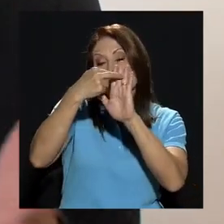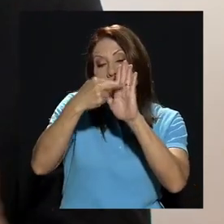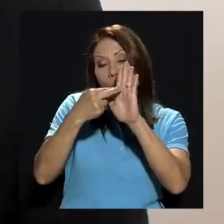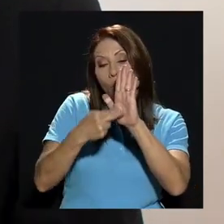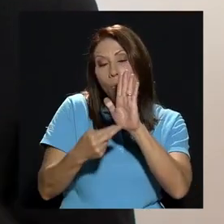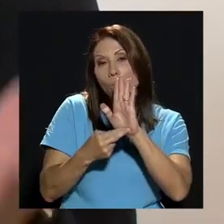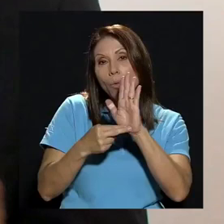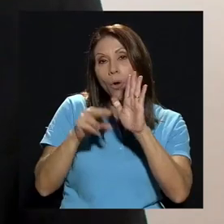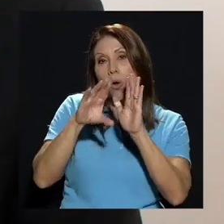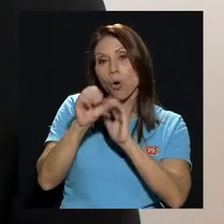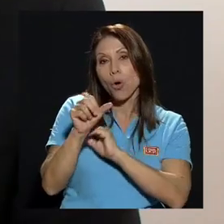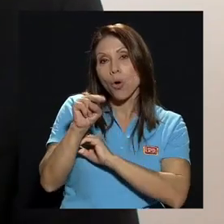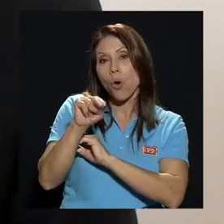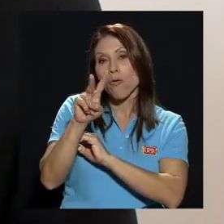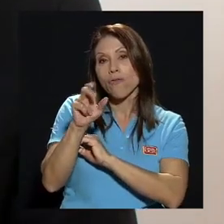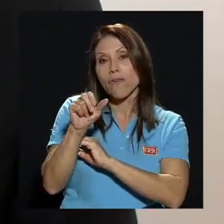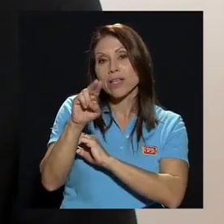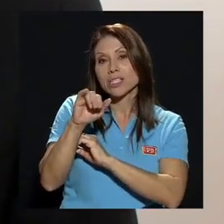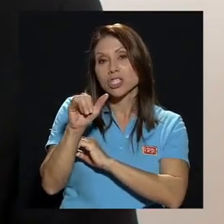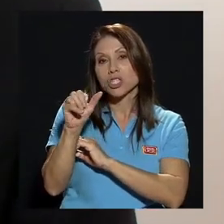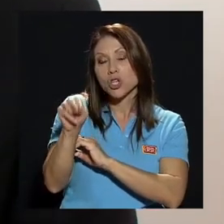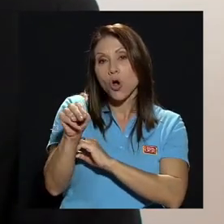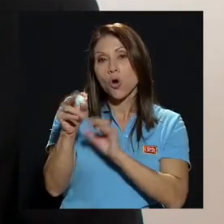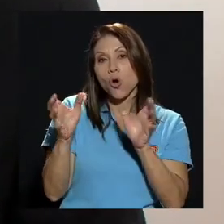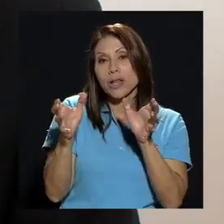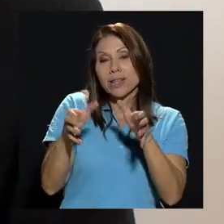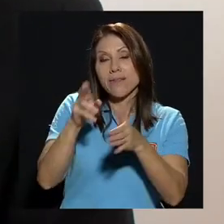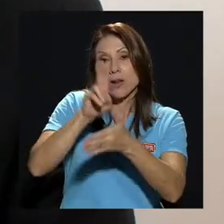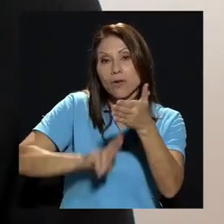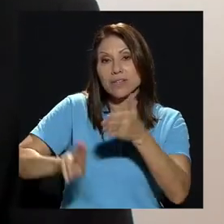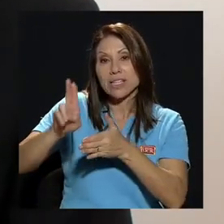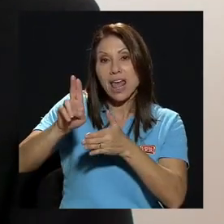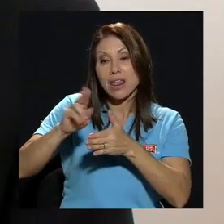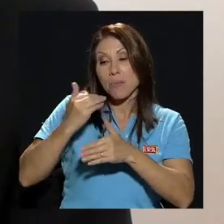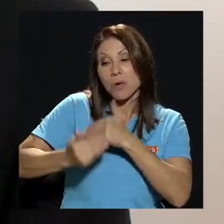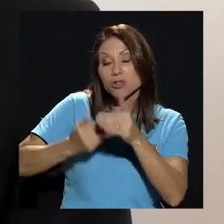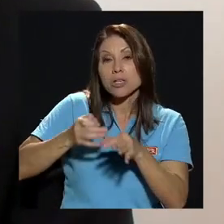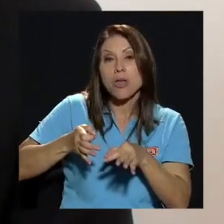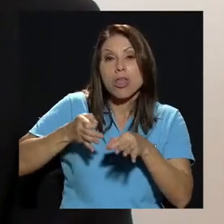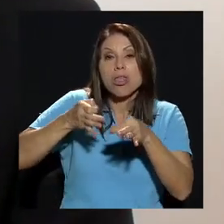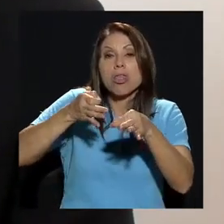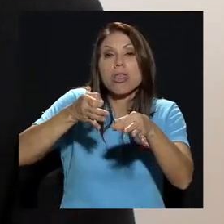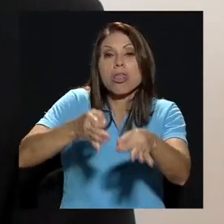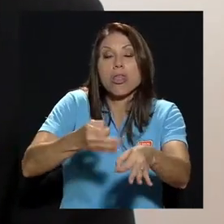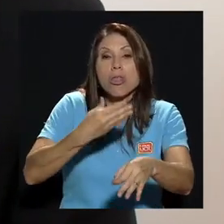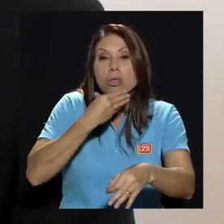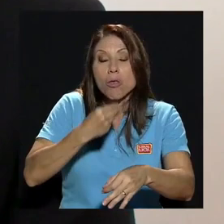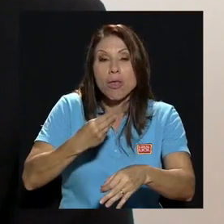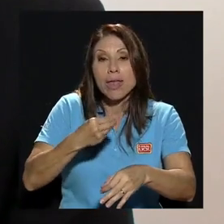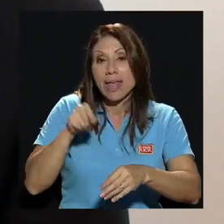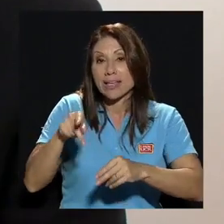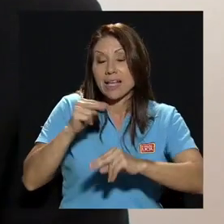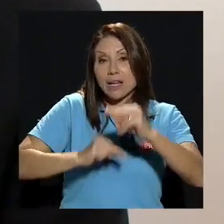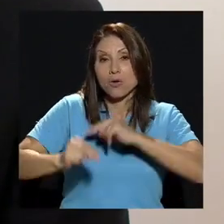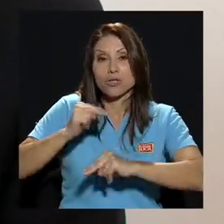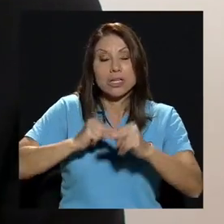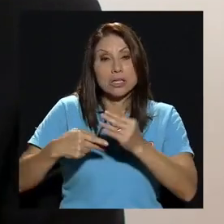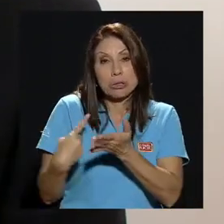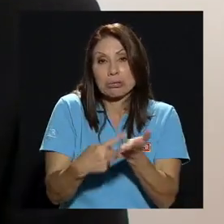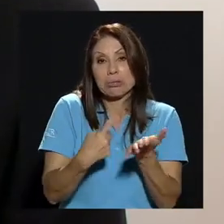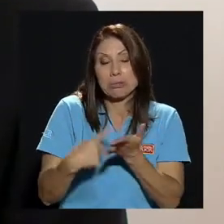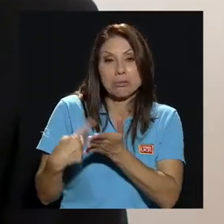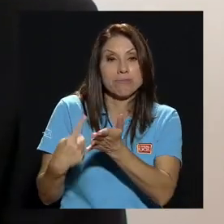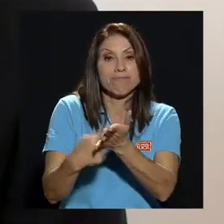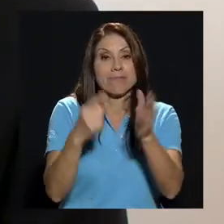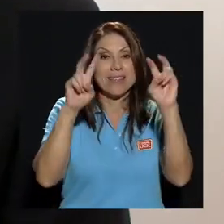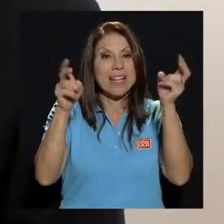cuyo proceso se postergó hasta el mes de abril y dentro de esta negociación se están tratando temas bastante algidos